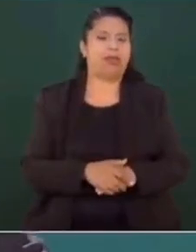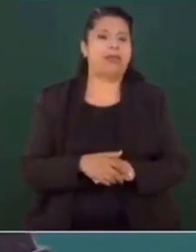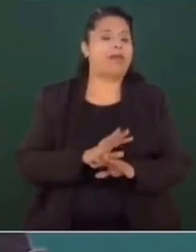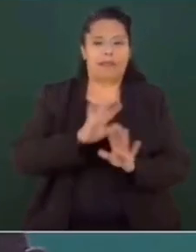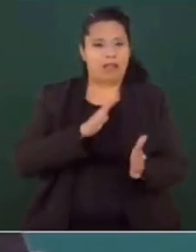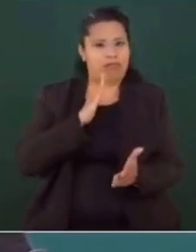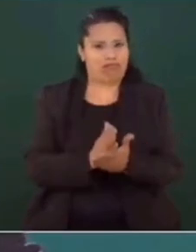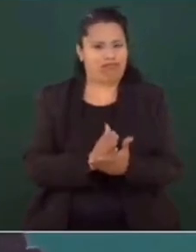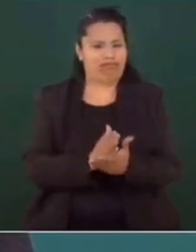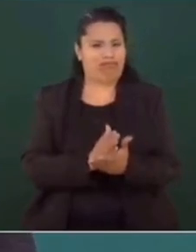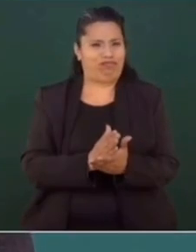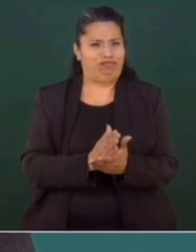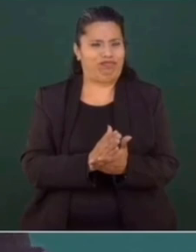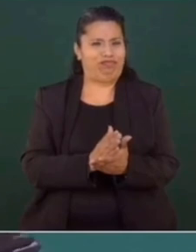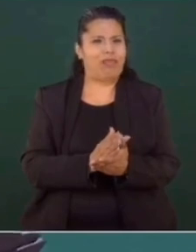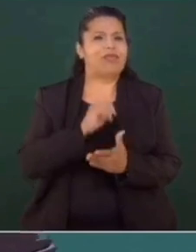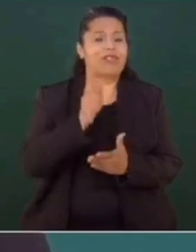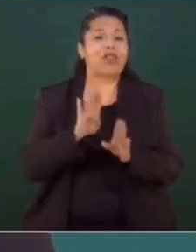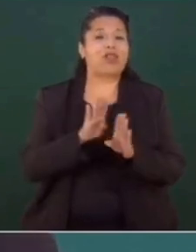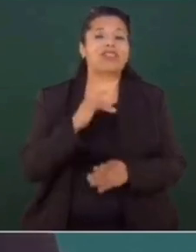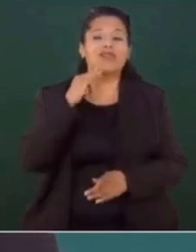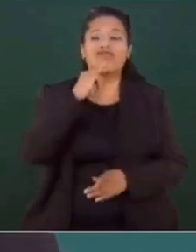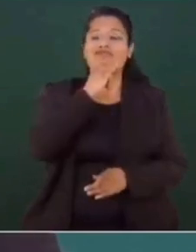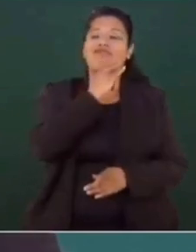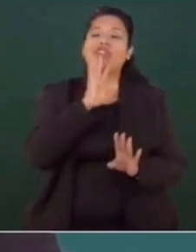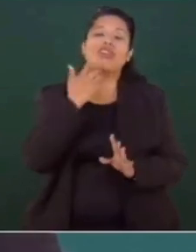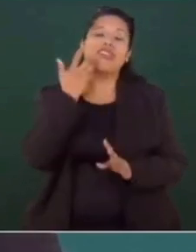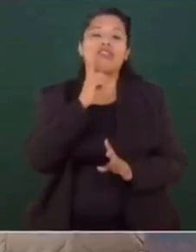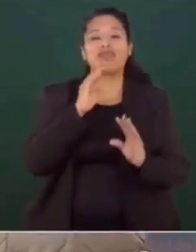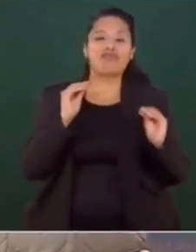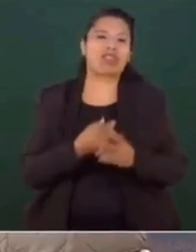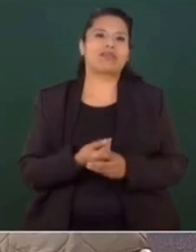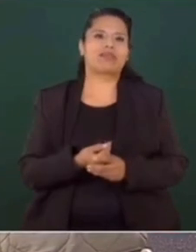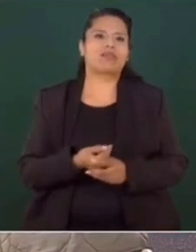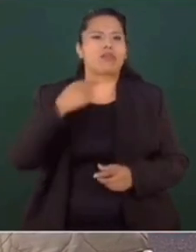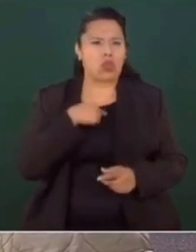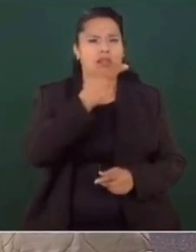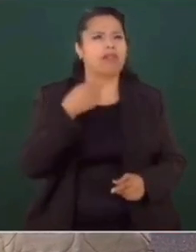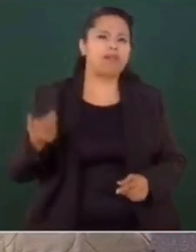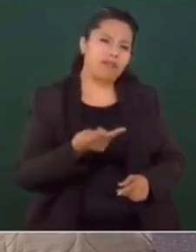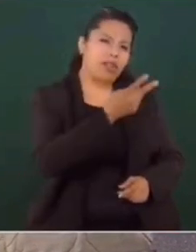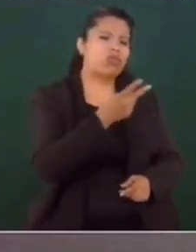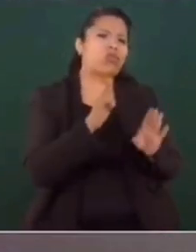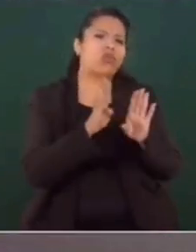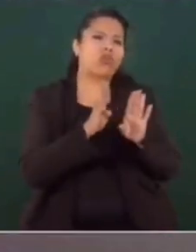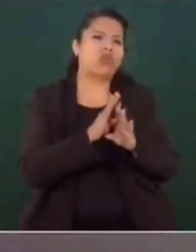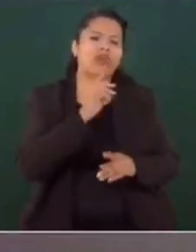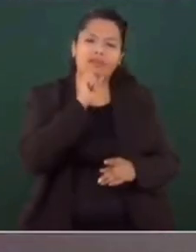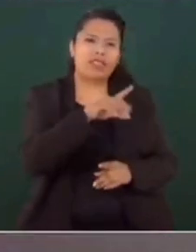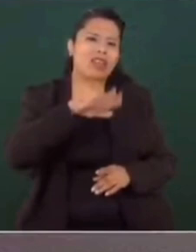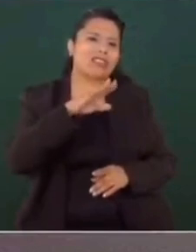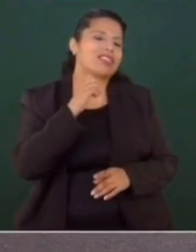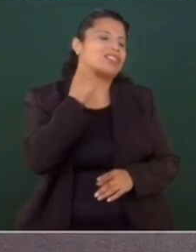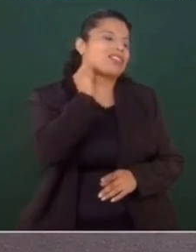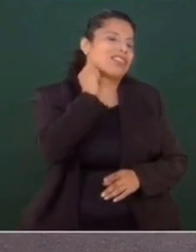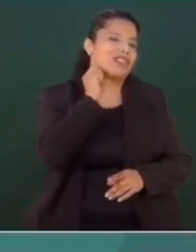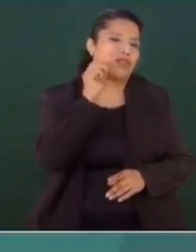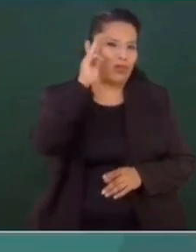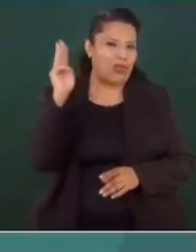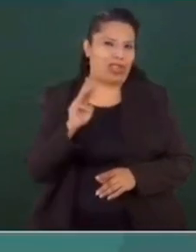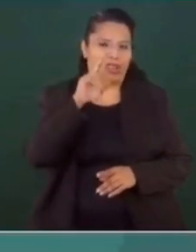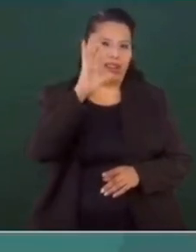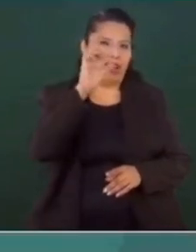Y ya basta de la simulación y de la hipocresía. Presidente, insistir en su valoración sobre la actuar del senador Monreal y también se podría... ...su libertad.